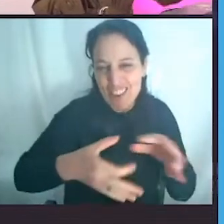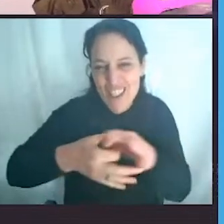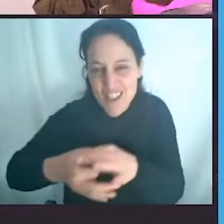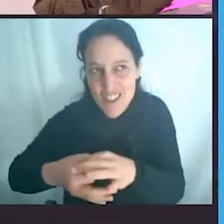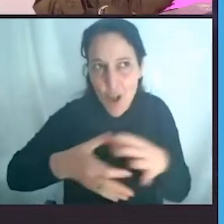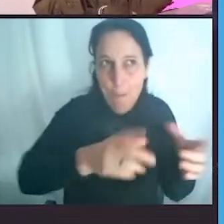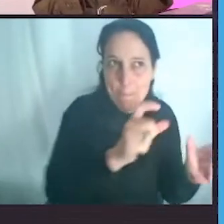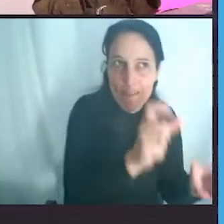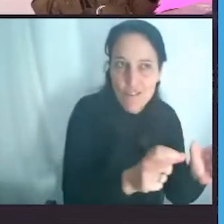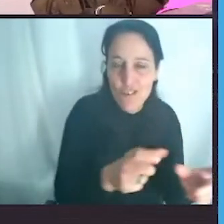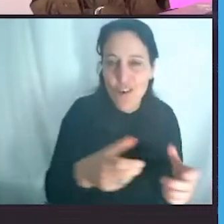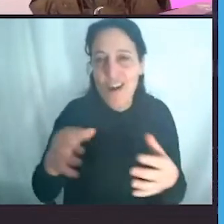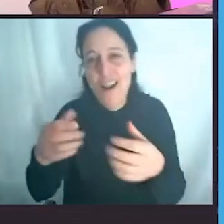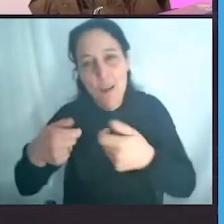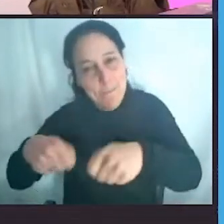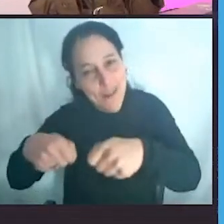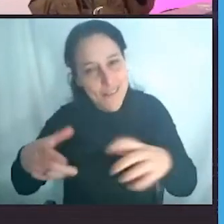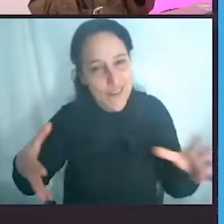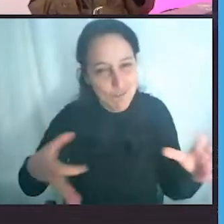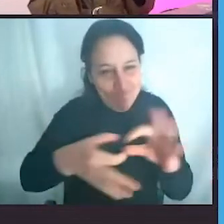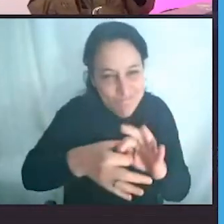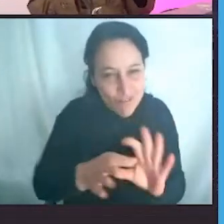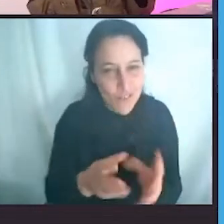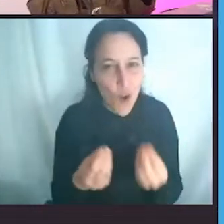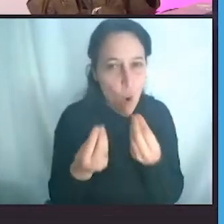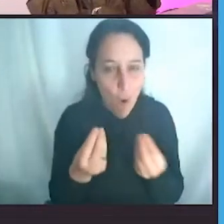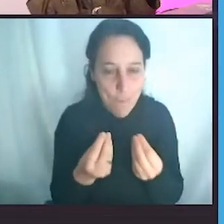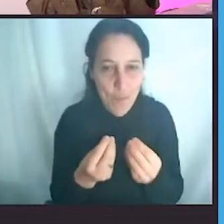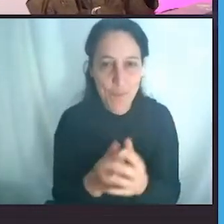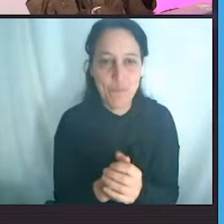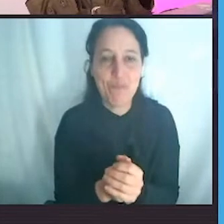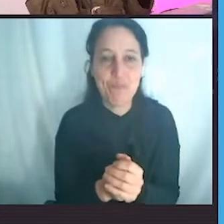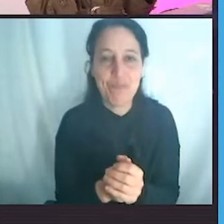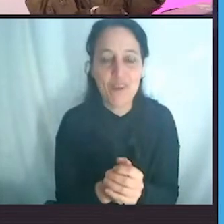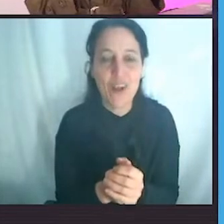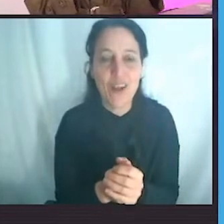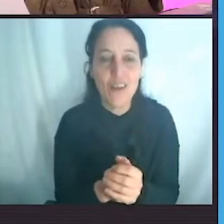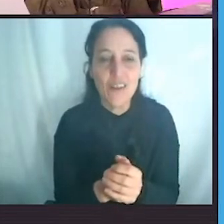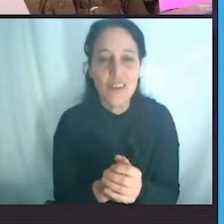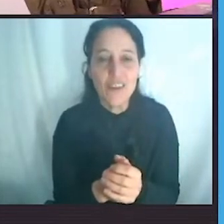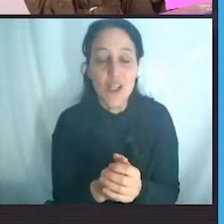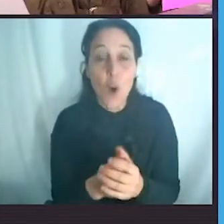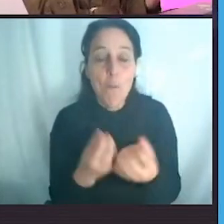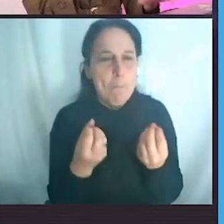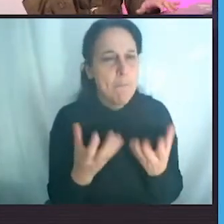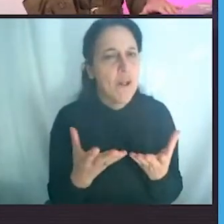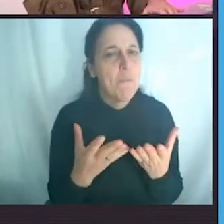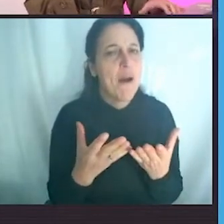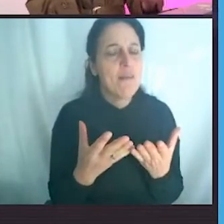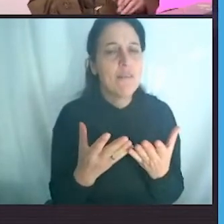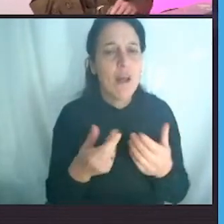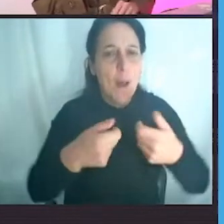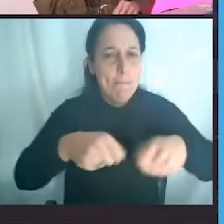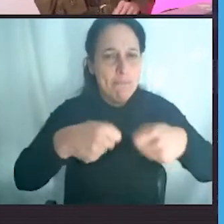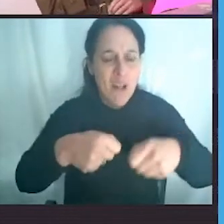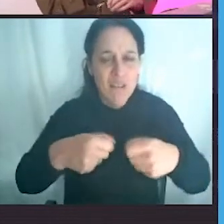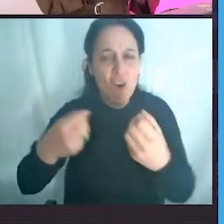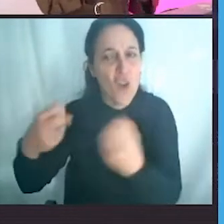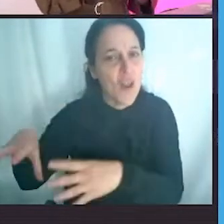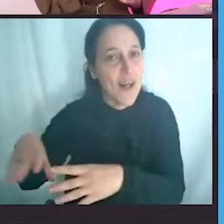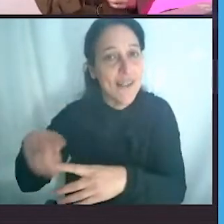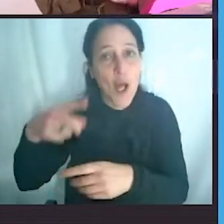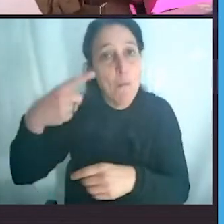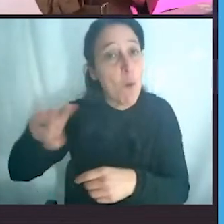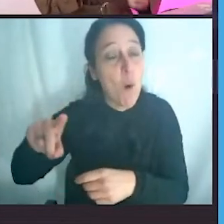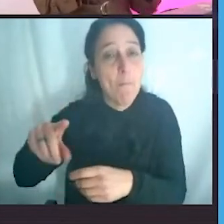manera masiva, descontrolada y sin darnos cuenta que el material lo descartamos, pero perdura por siempre. Por